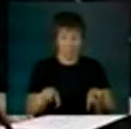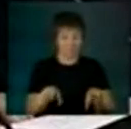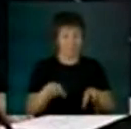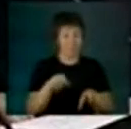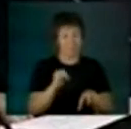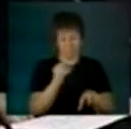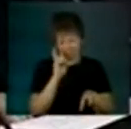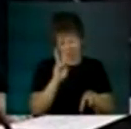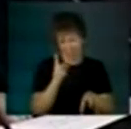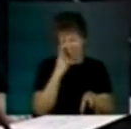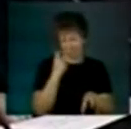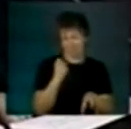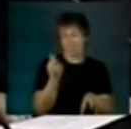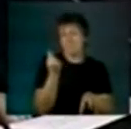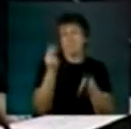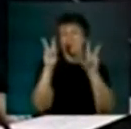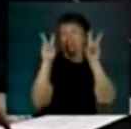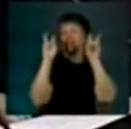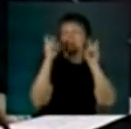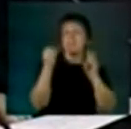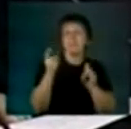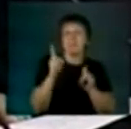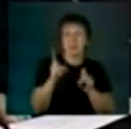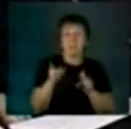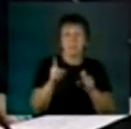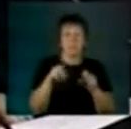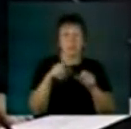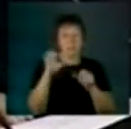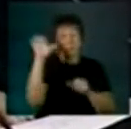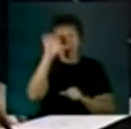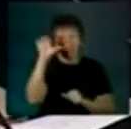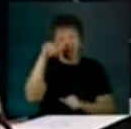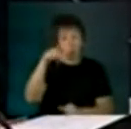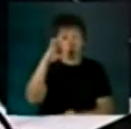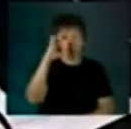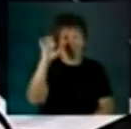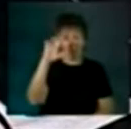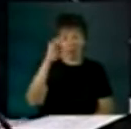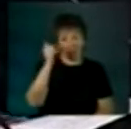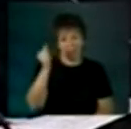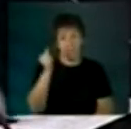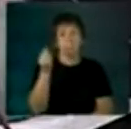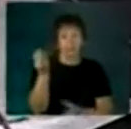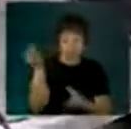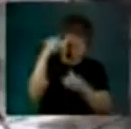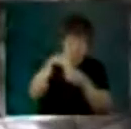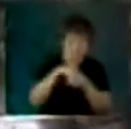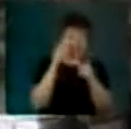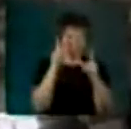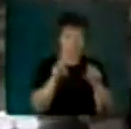El más notorio de esos temas es el uso de la energía nuclear para generar electricidad.